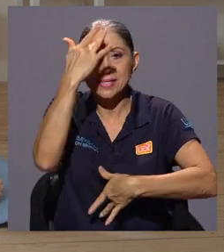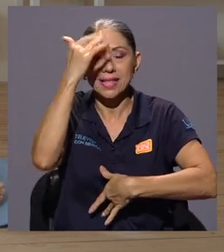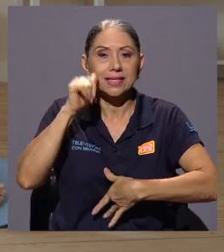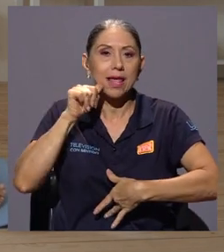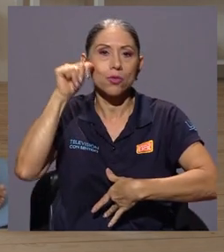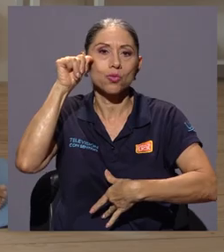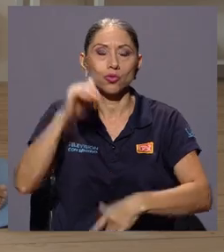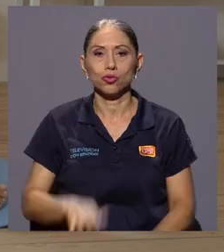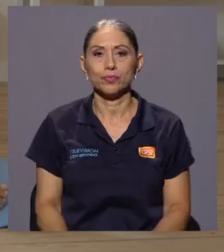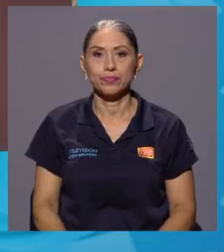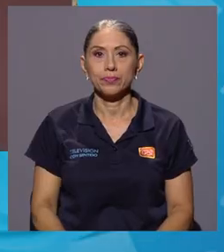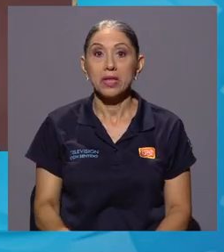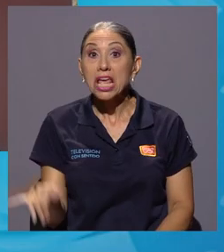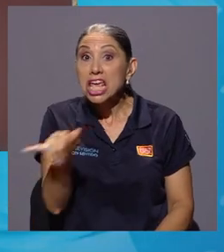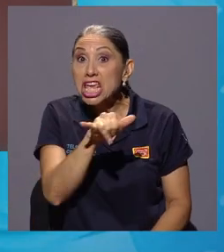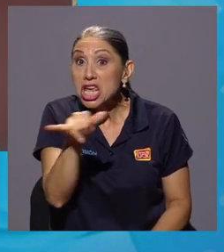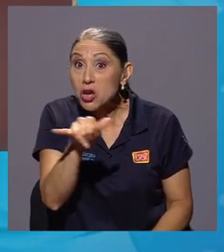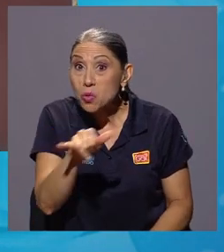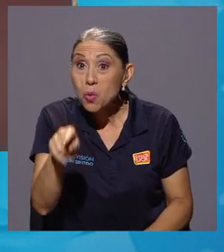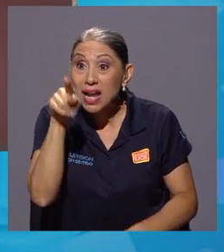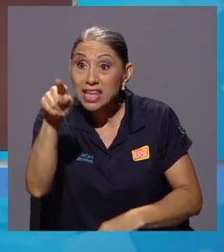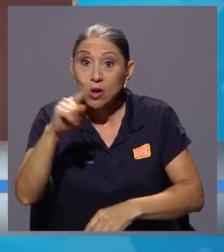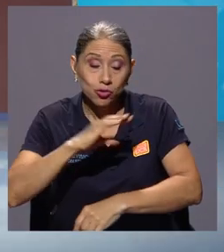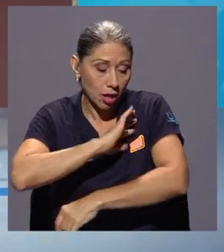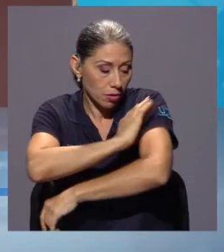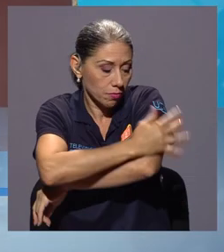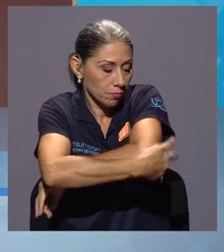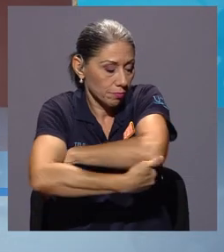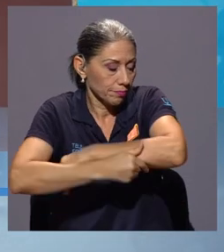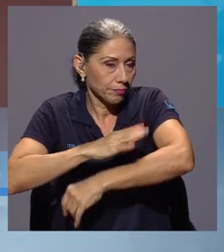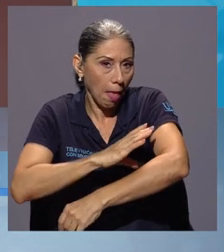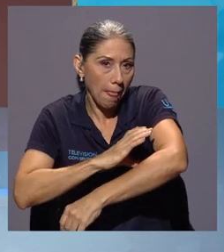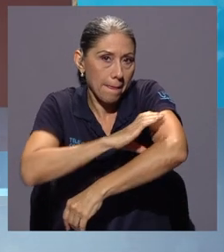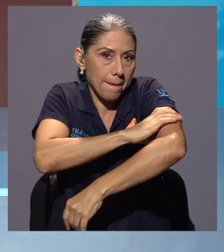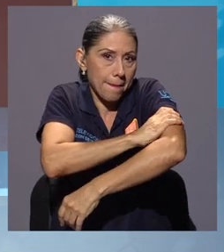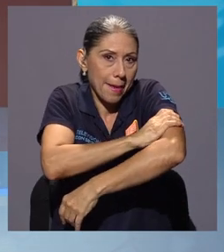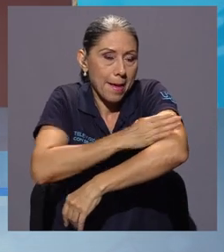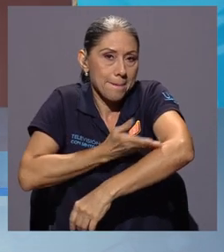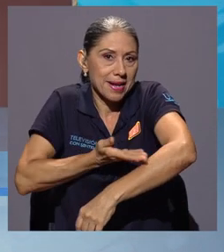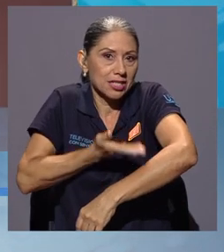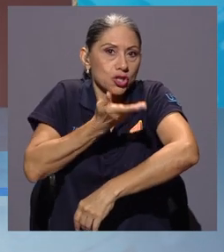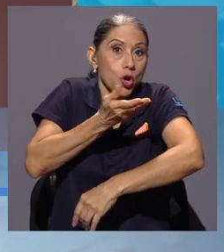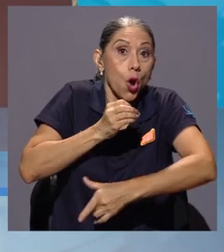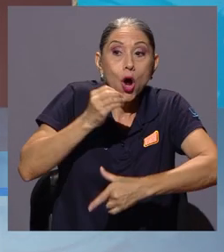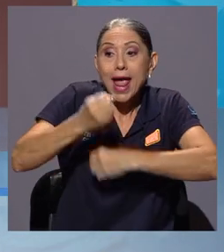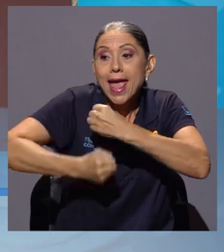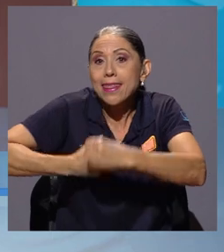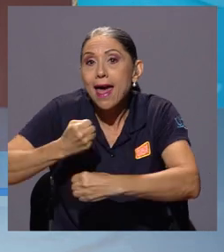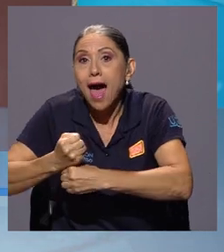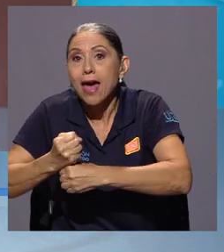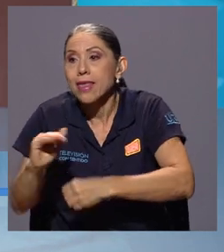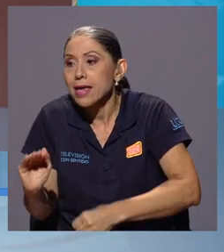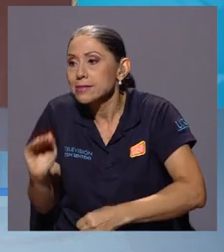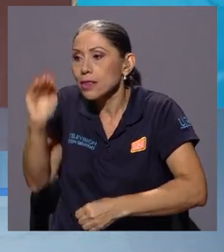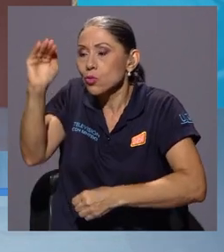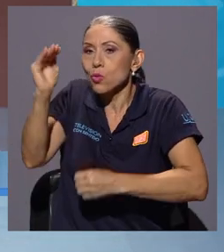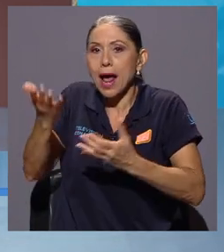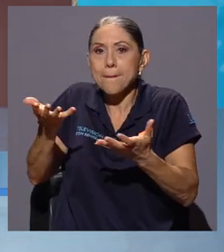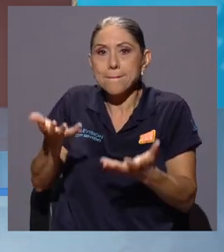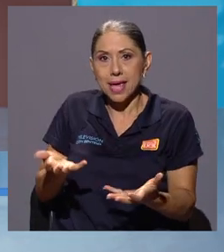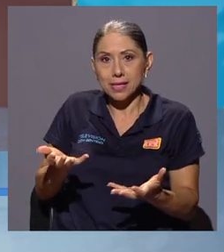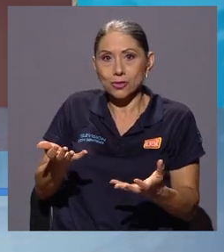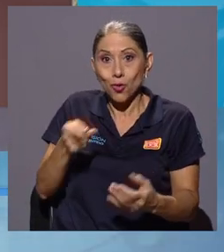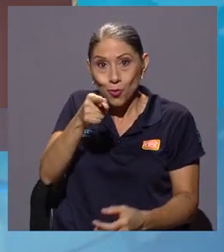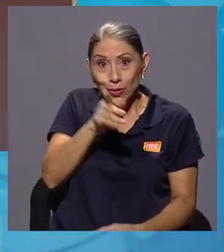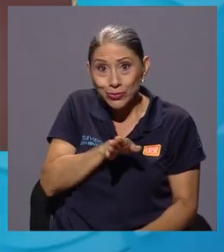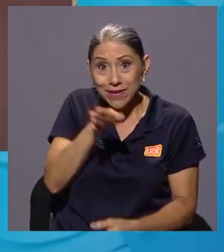Así como a uno le toman la presión arterial y le anotan la edad, la estatura, el peso cuando va a una